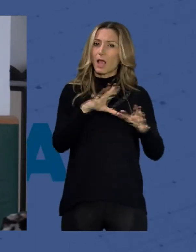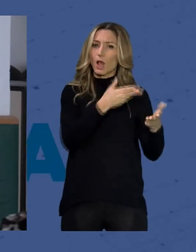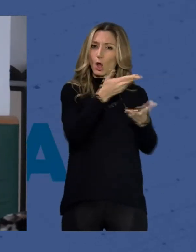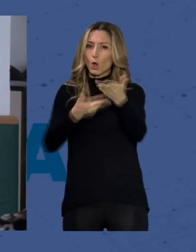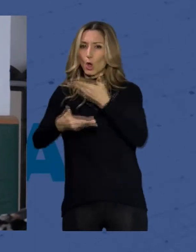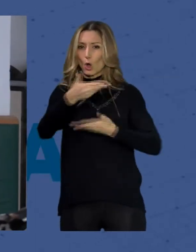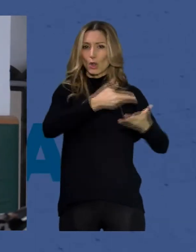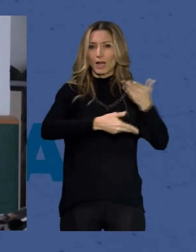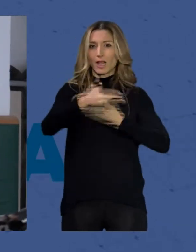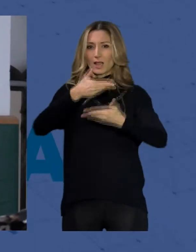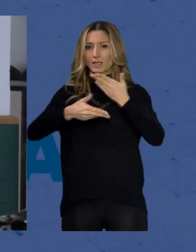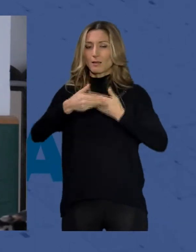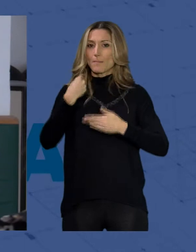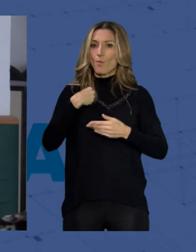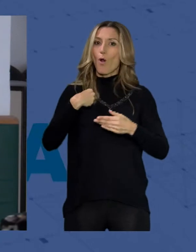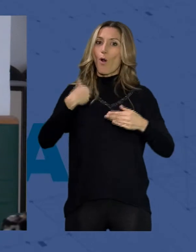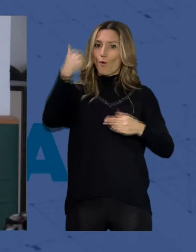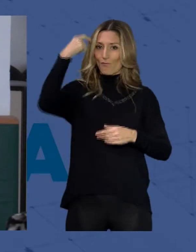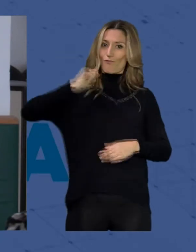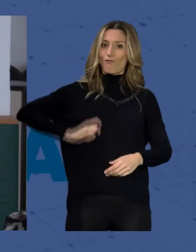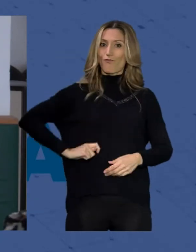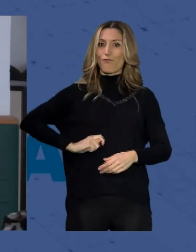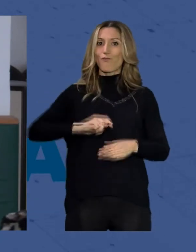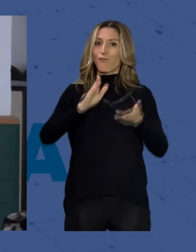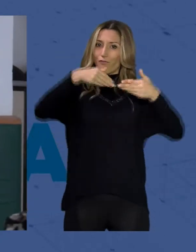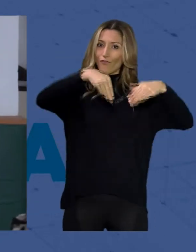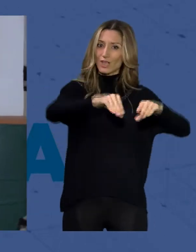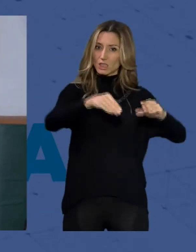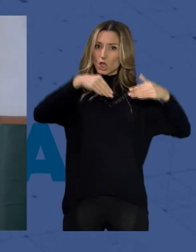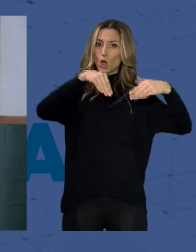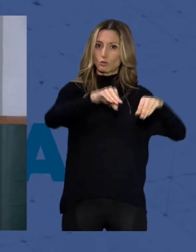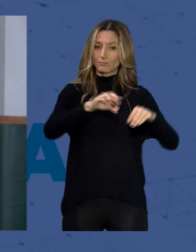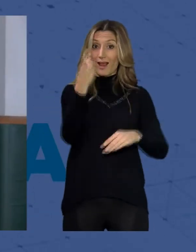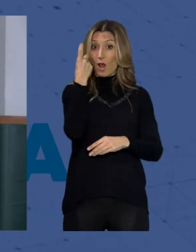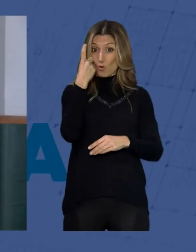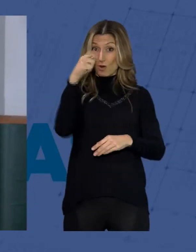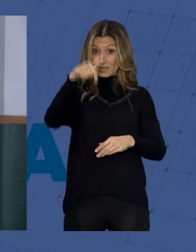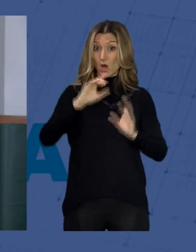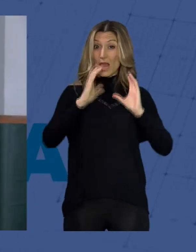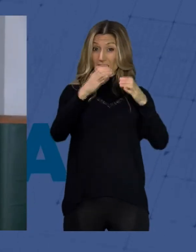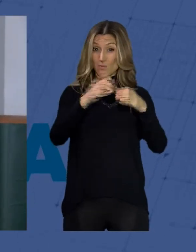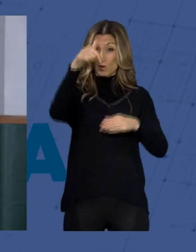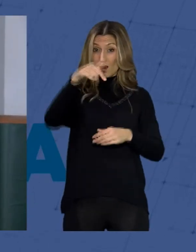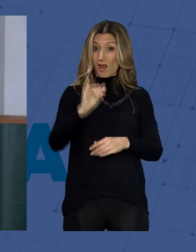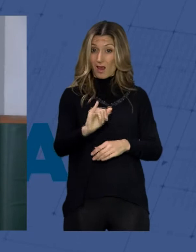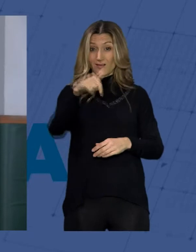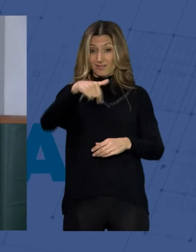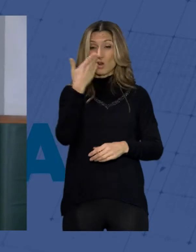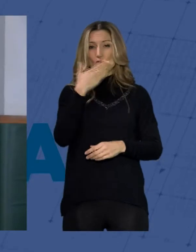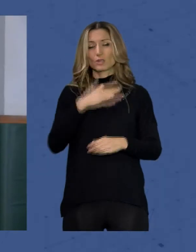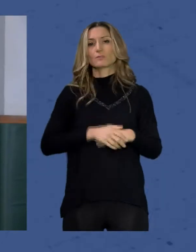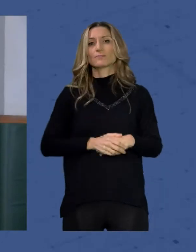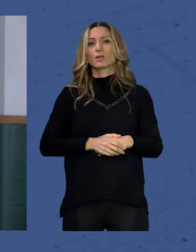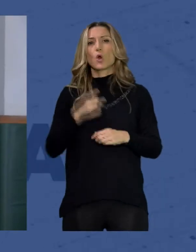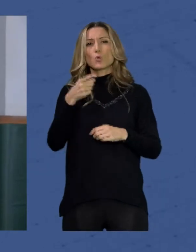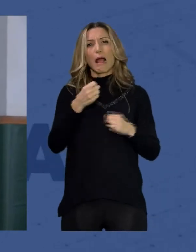con los fisios, son alumnados que los atienden, los fisios que tenemos, un equipo de fisios en el centro y una actividad